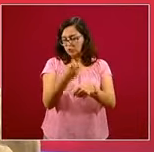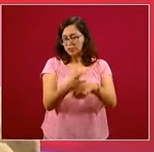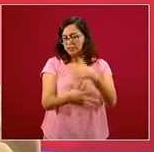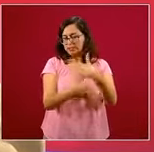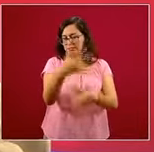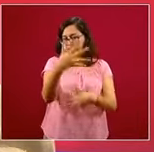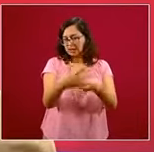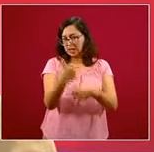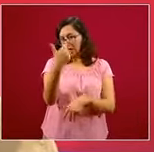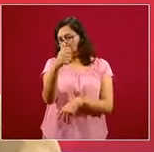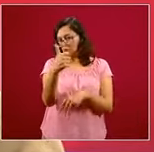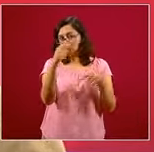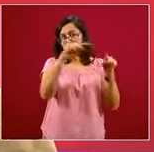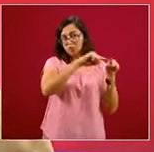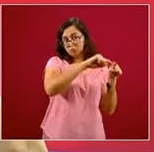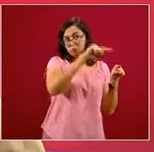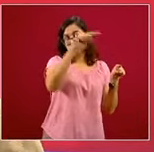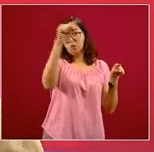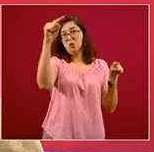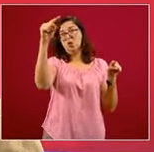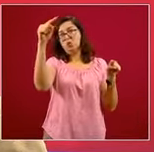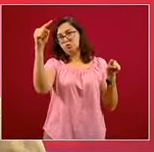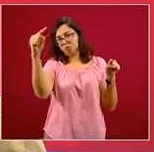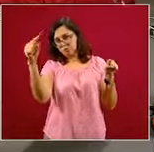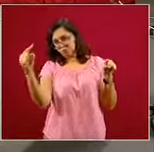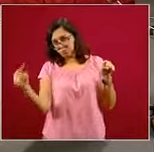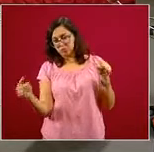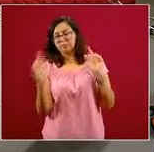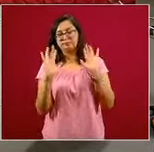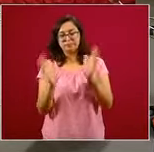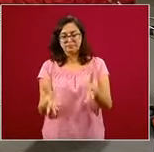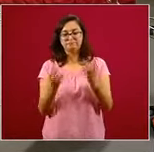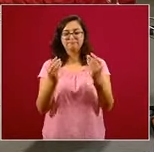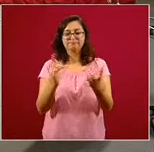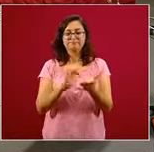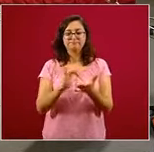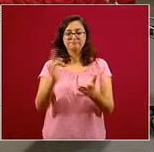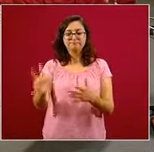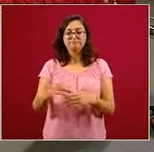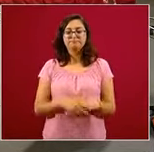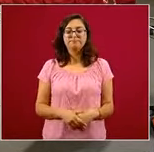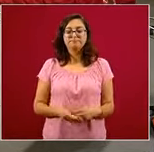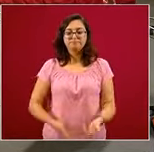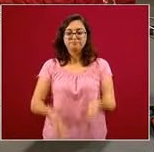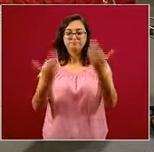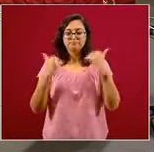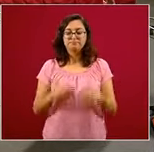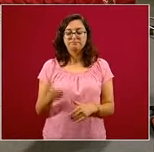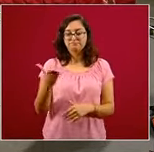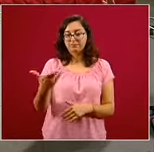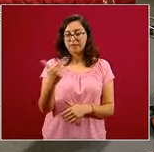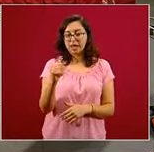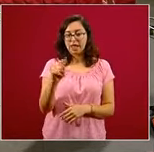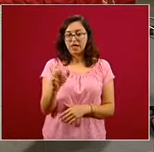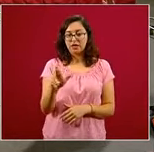quincena de agosto, y ahora ya está en descenso. Muchas gracias. Vamos a darle la palabra aquí a Héctor García,